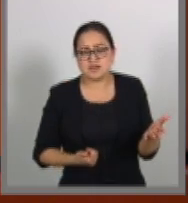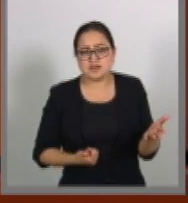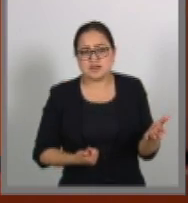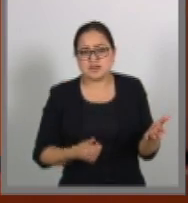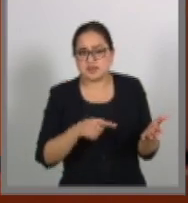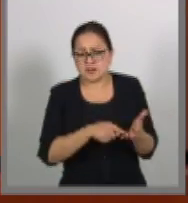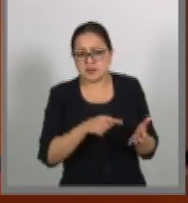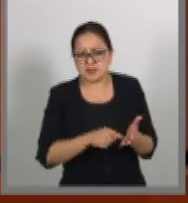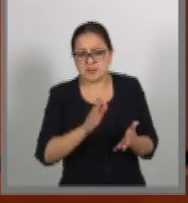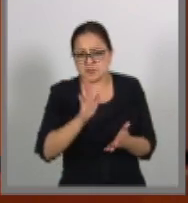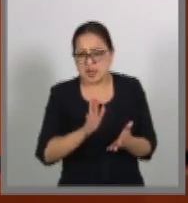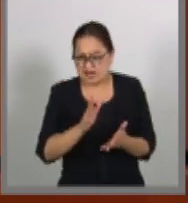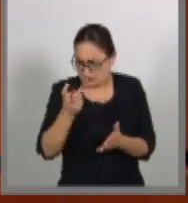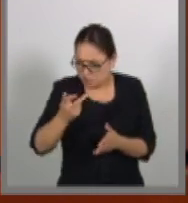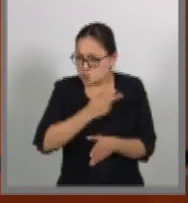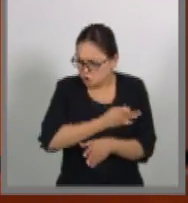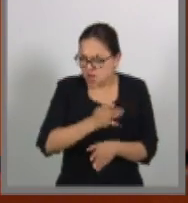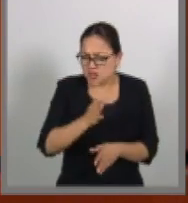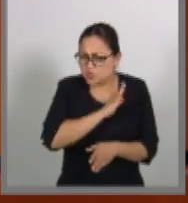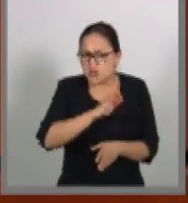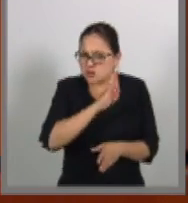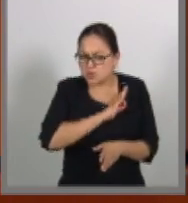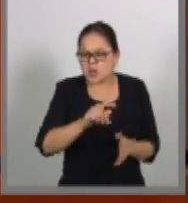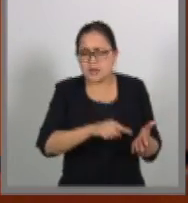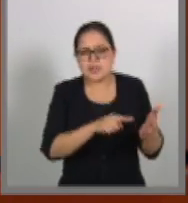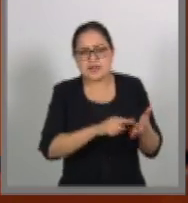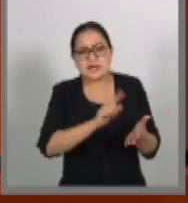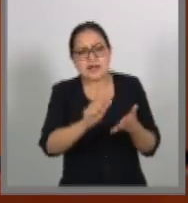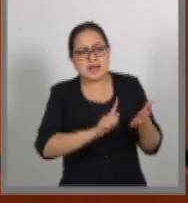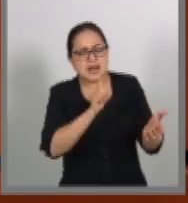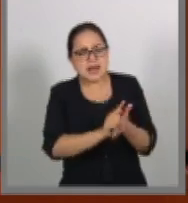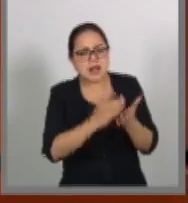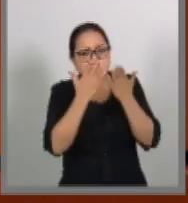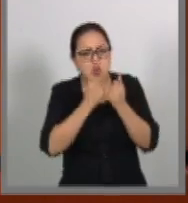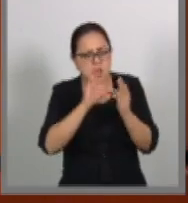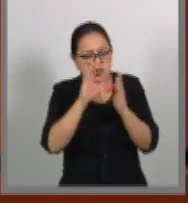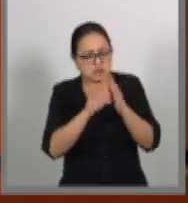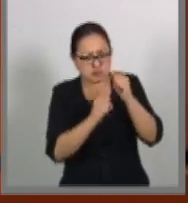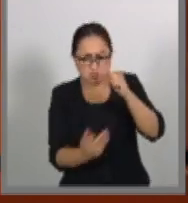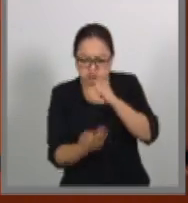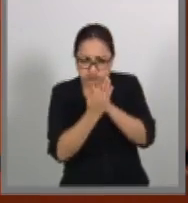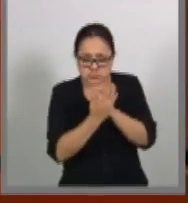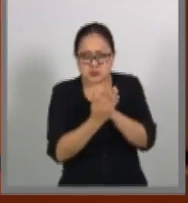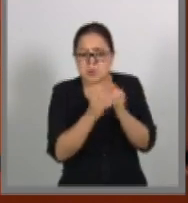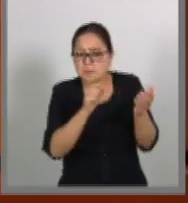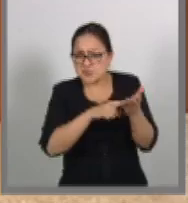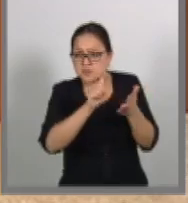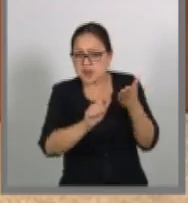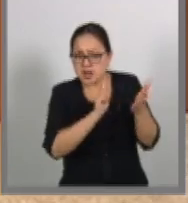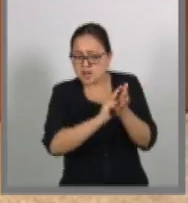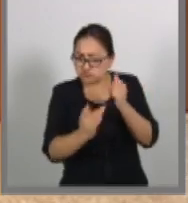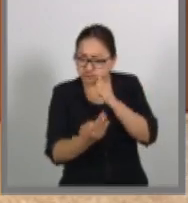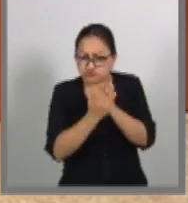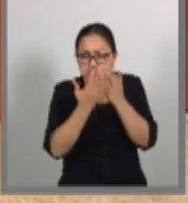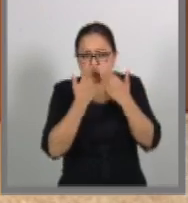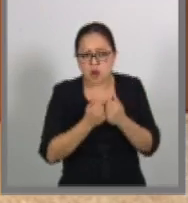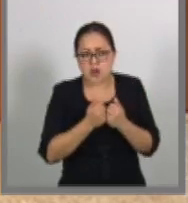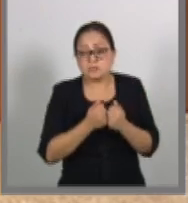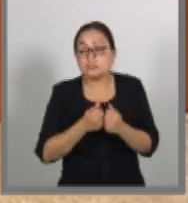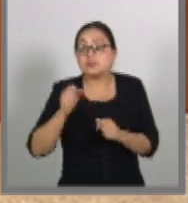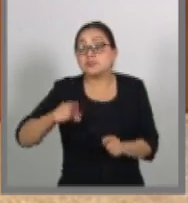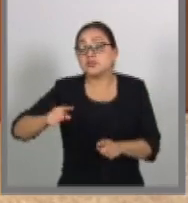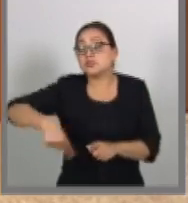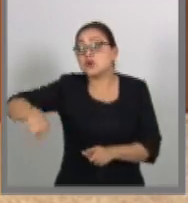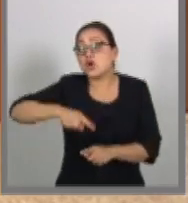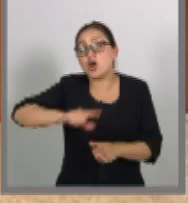¿Qué no sabían que eso fue a pasar? Cuando no tiene fundamento constitucional la ley, se van a amparar en